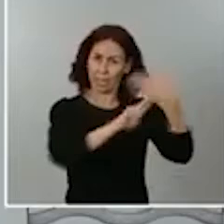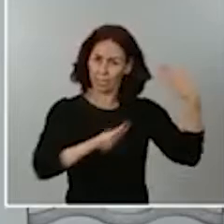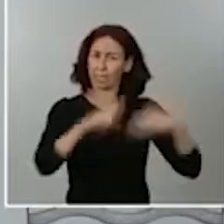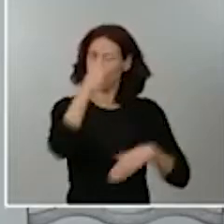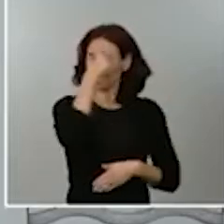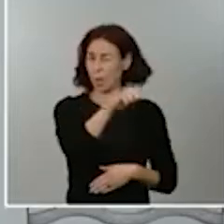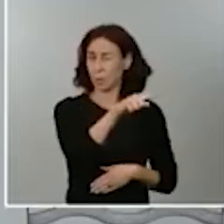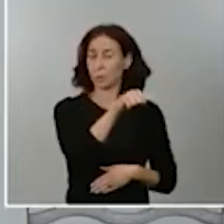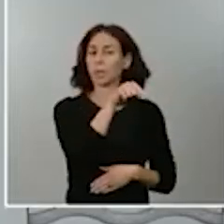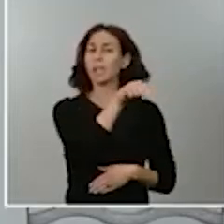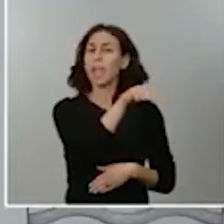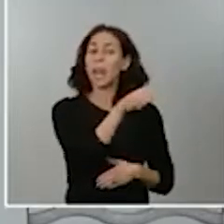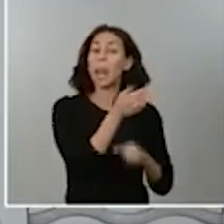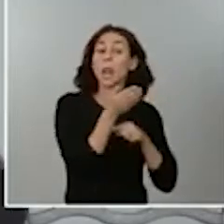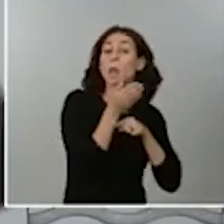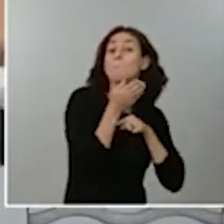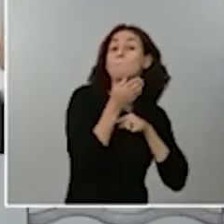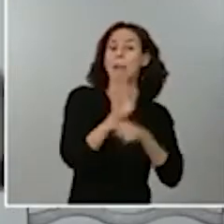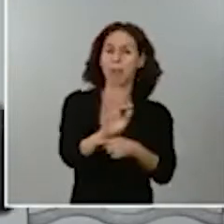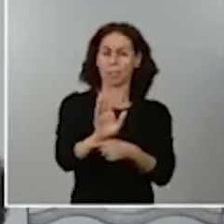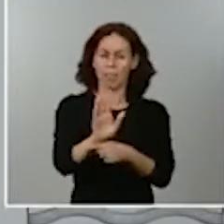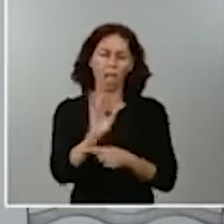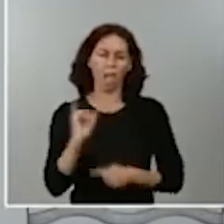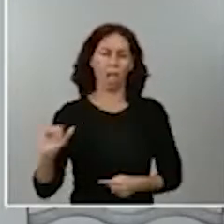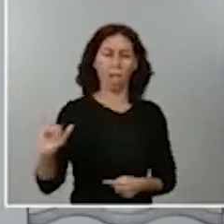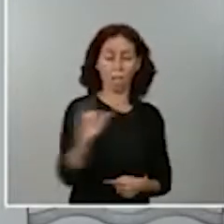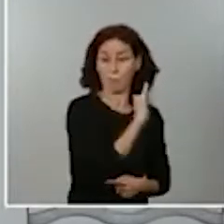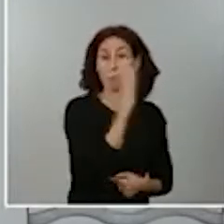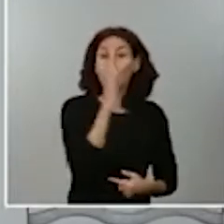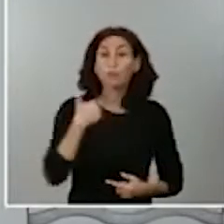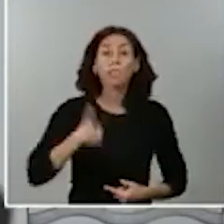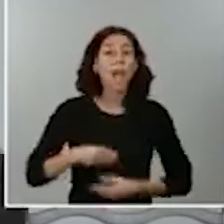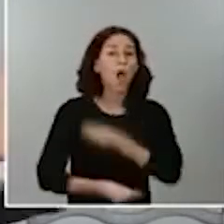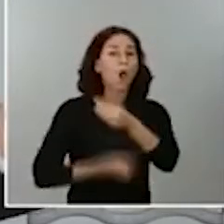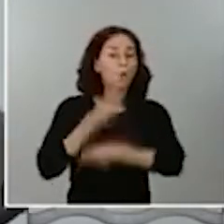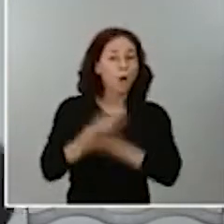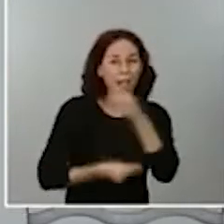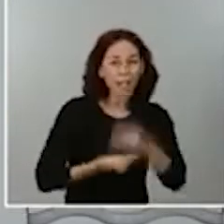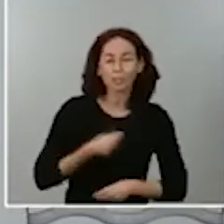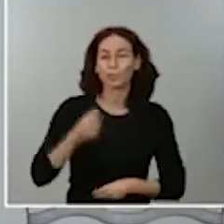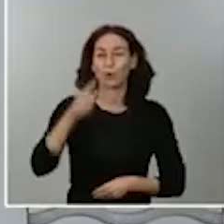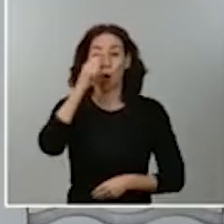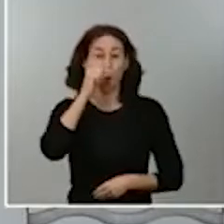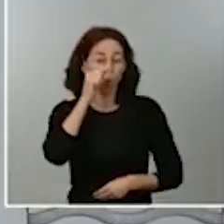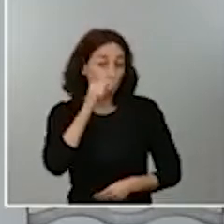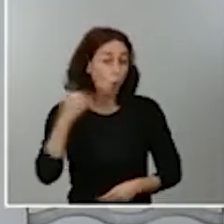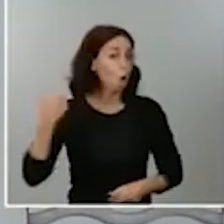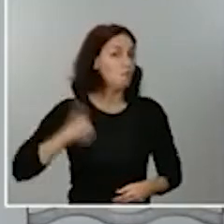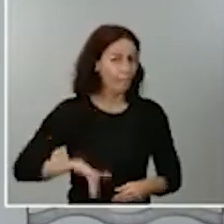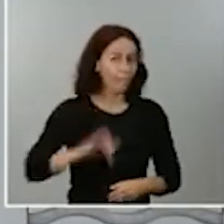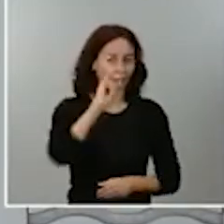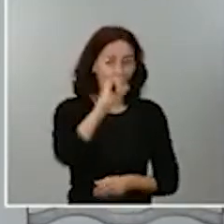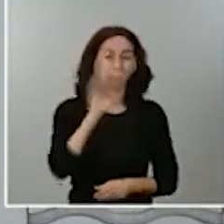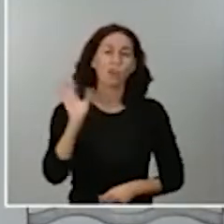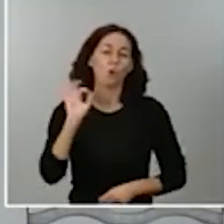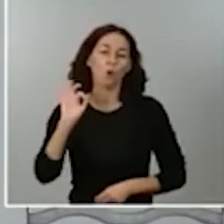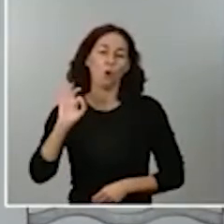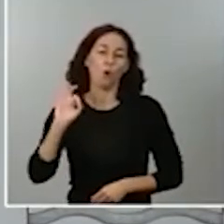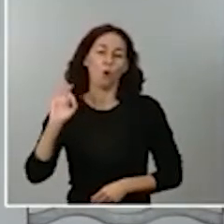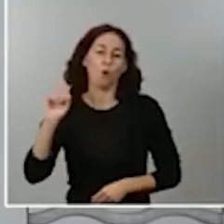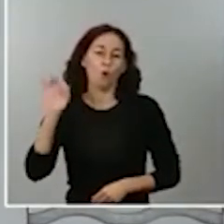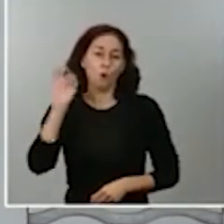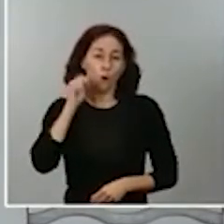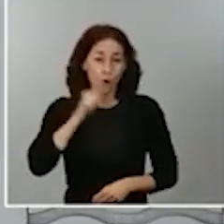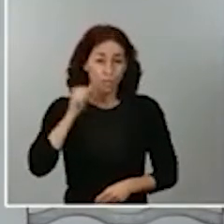decretar confinamientos, por ejemplo, en la zona de Amariña, en Lugo o recientemente en Orense? Lo que él plantea ya